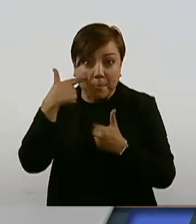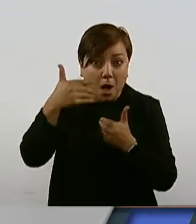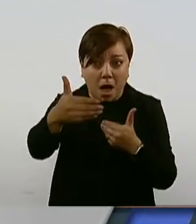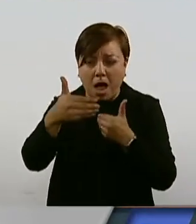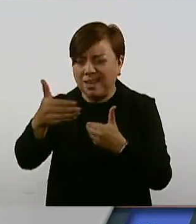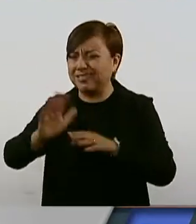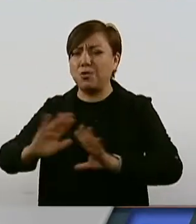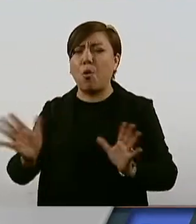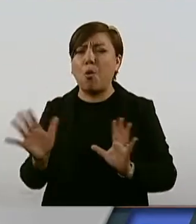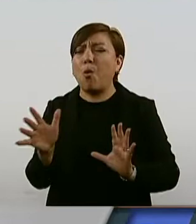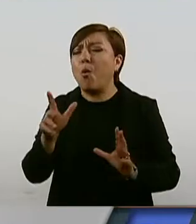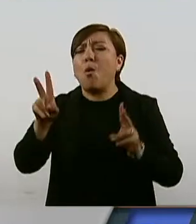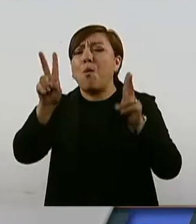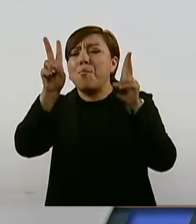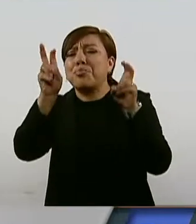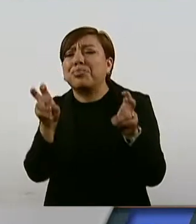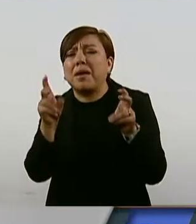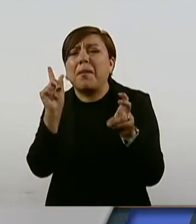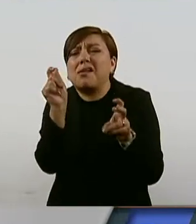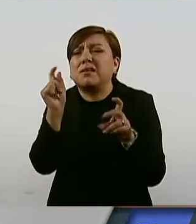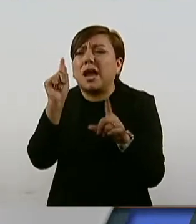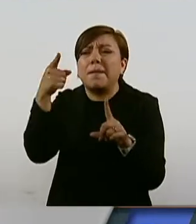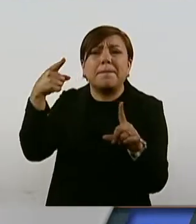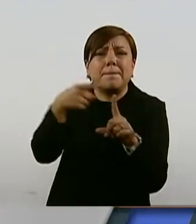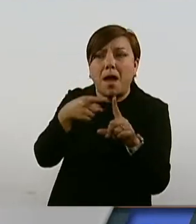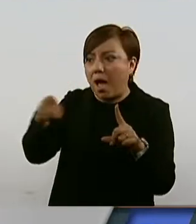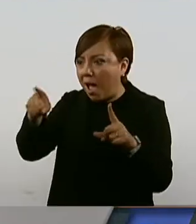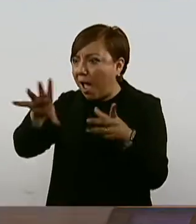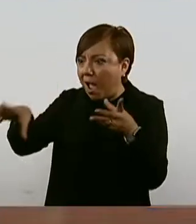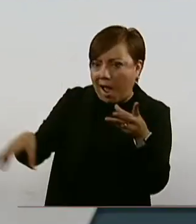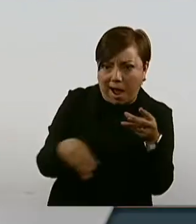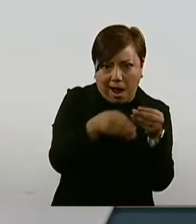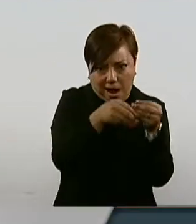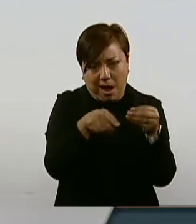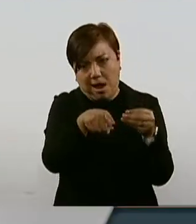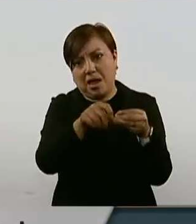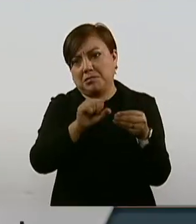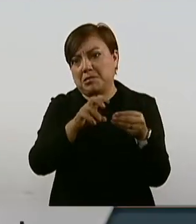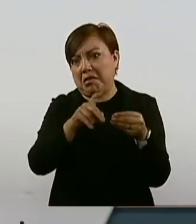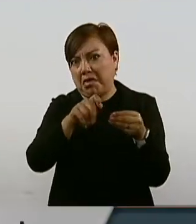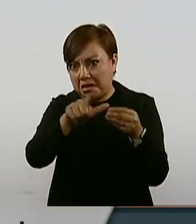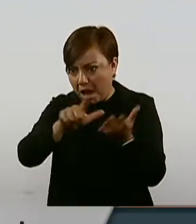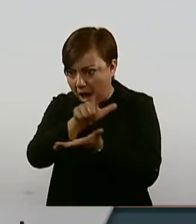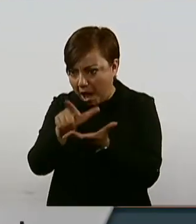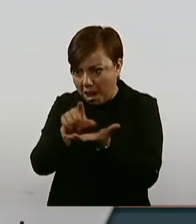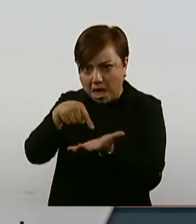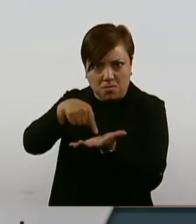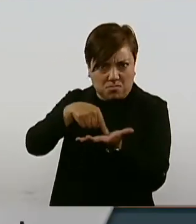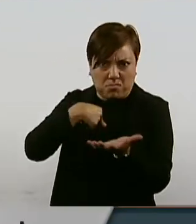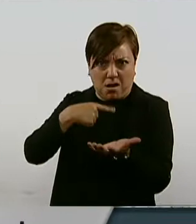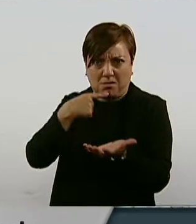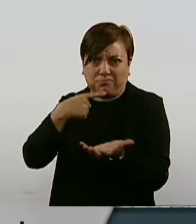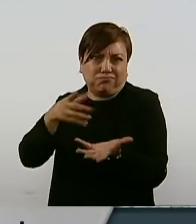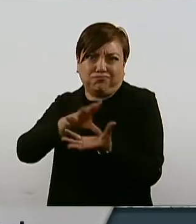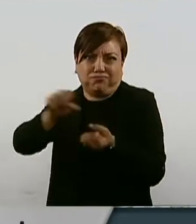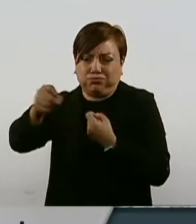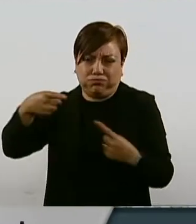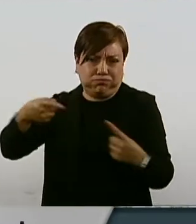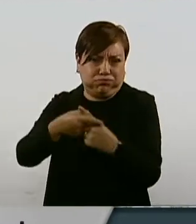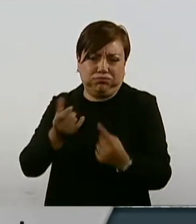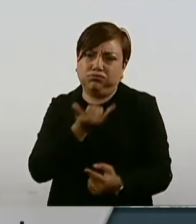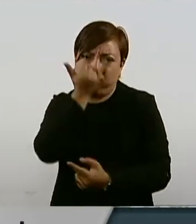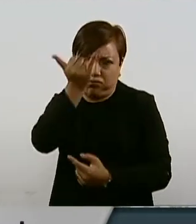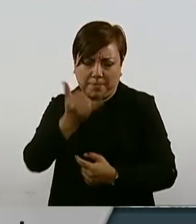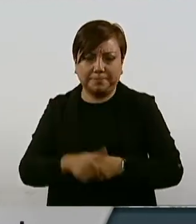en el cual saben ellos perfectamente que esto no convalida la ley y que la ley es totalmente inconstitucional. El